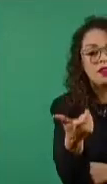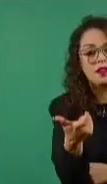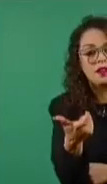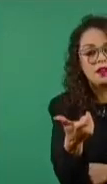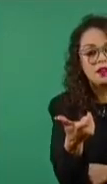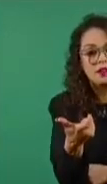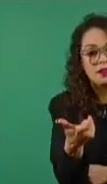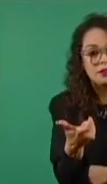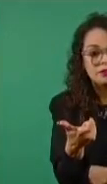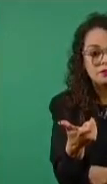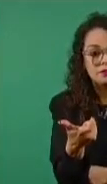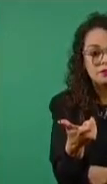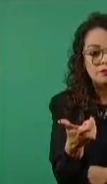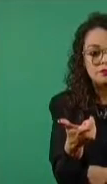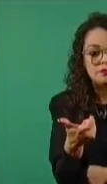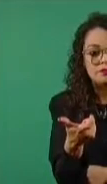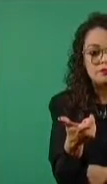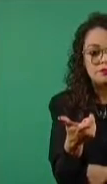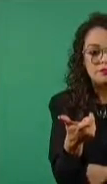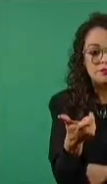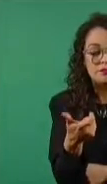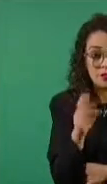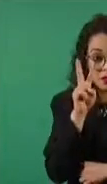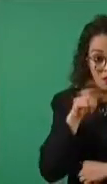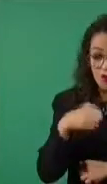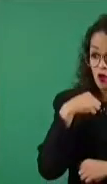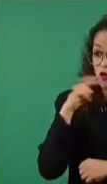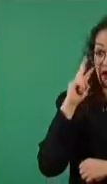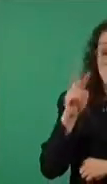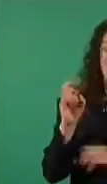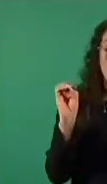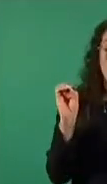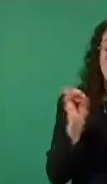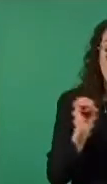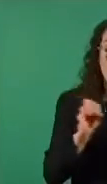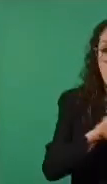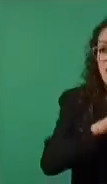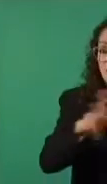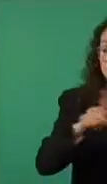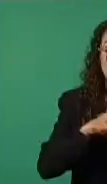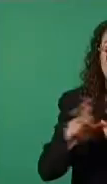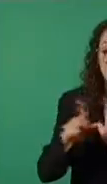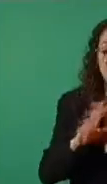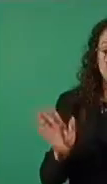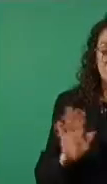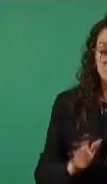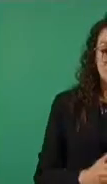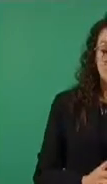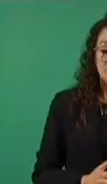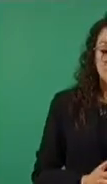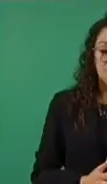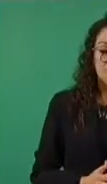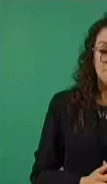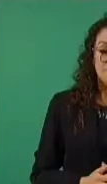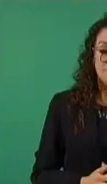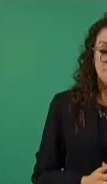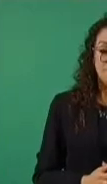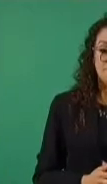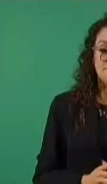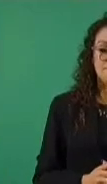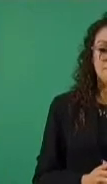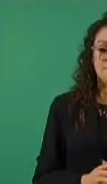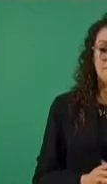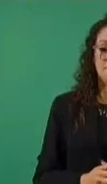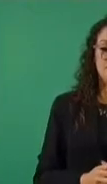Les aseguro que no he visto los medios, porque yo tengo otra manera de